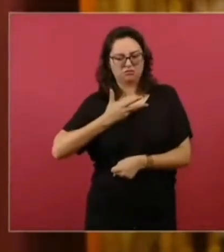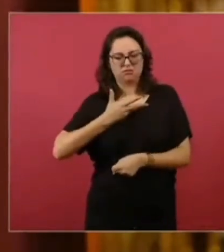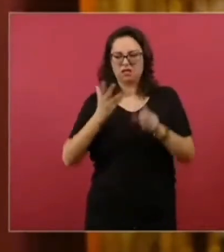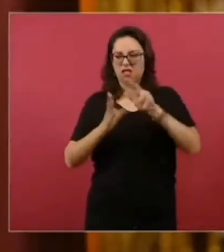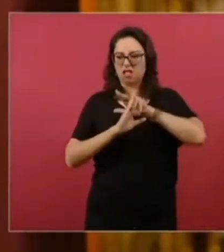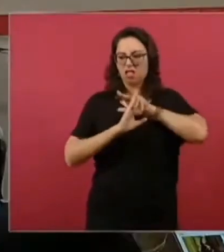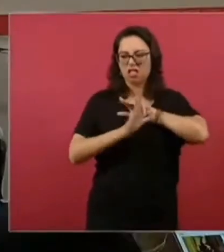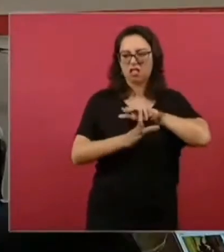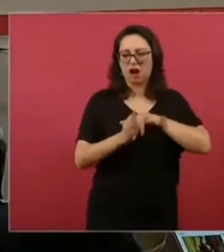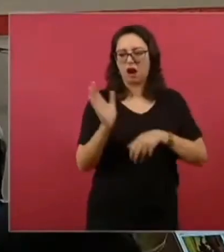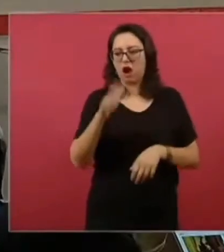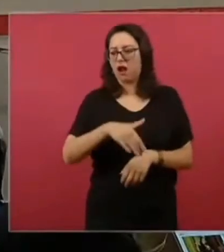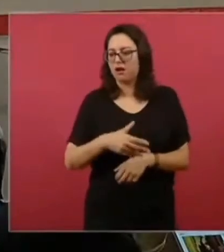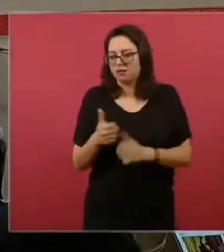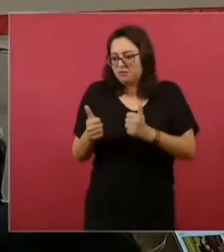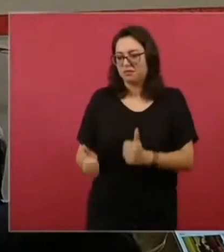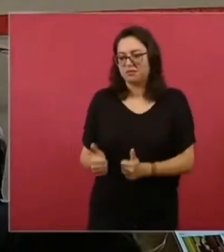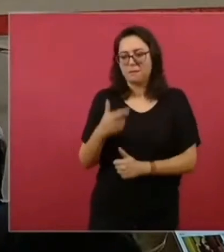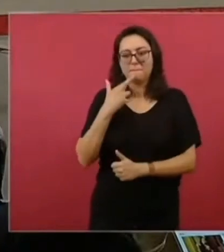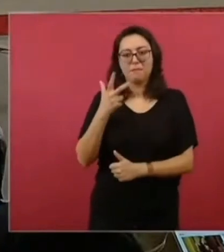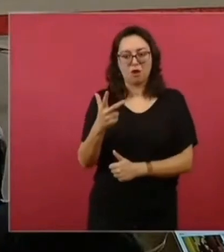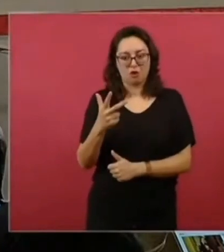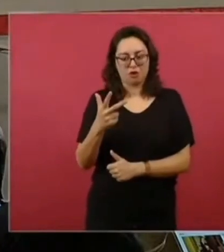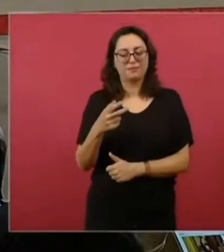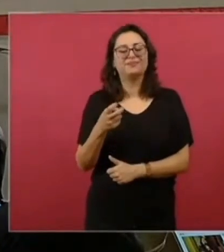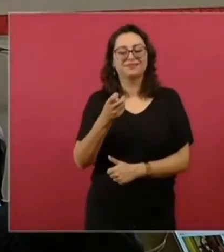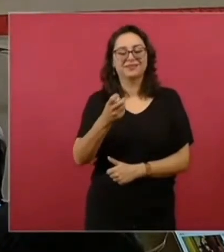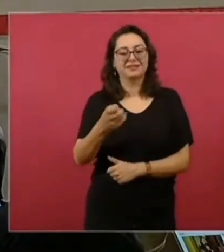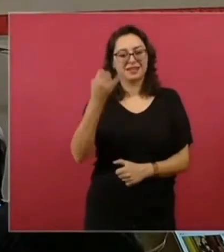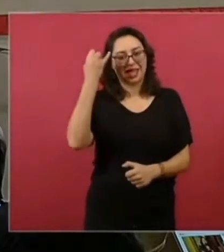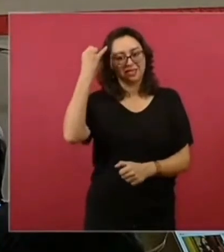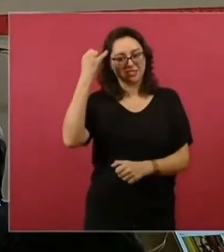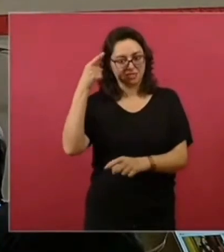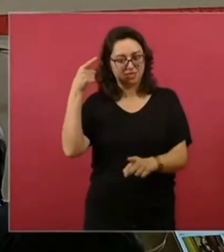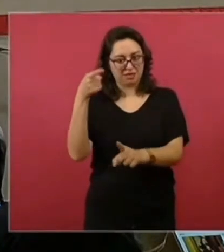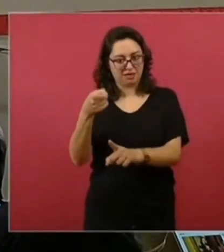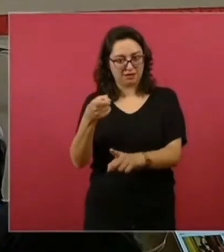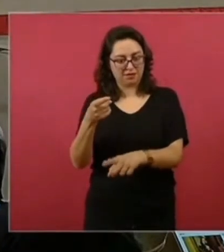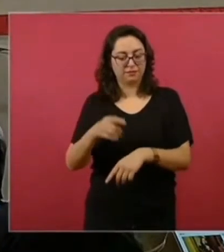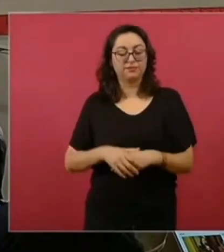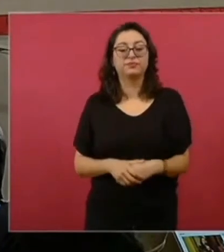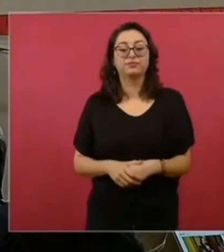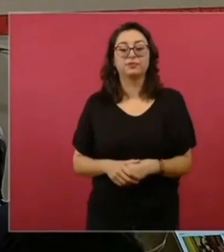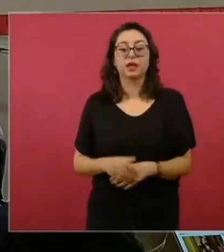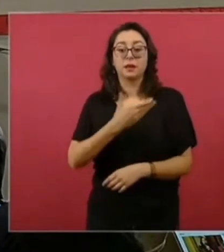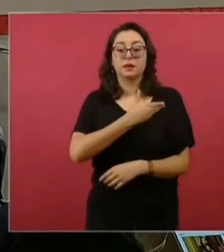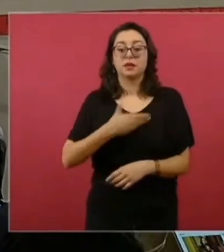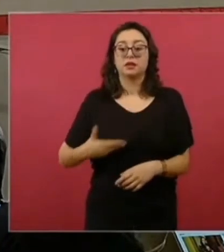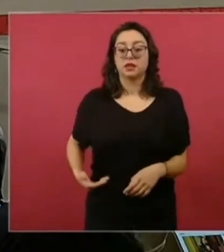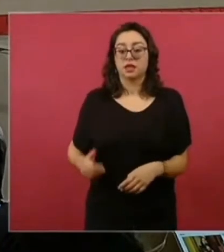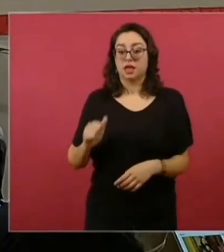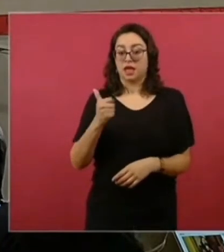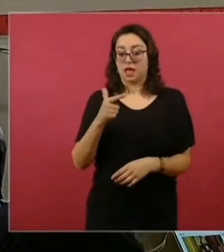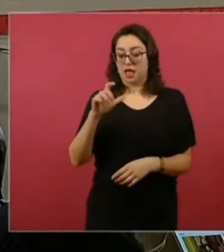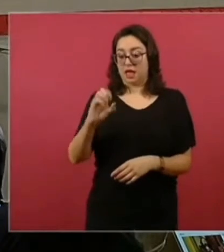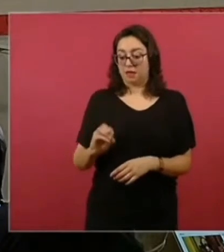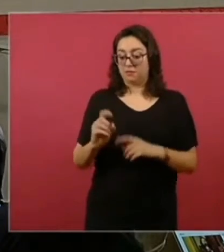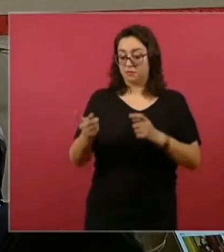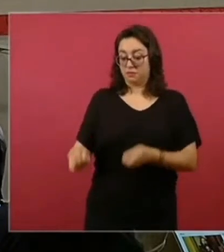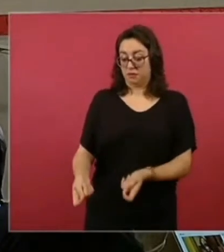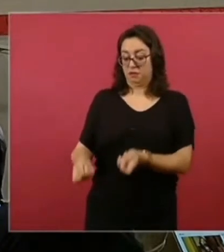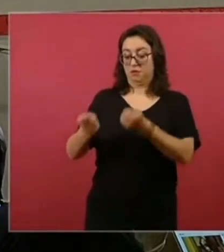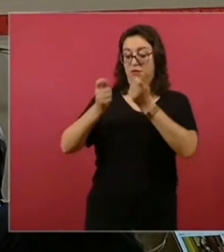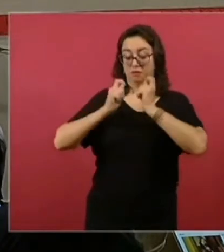de la ordenanza y de la norma. Es por eso que el presidente López Obrador nos encargó, desde la primera semana que